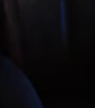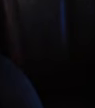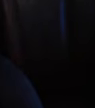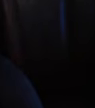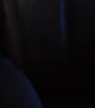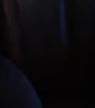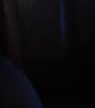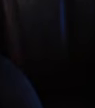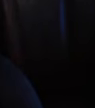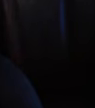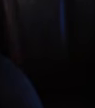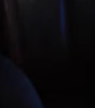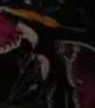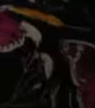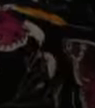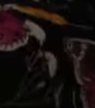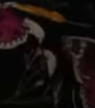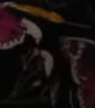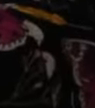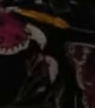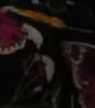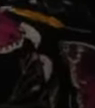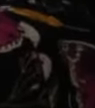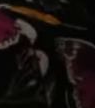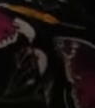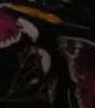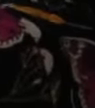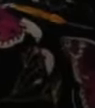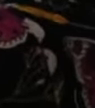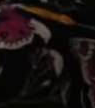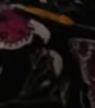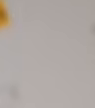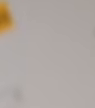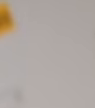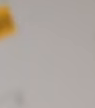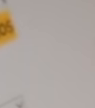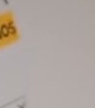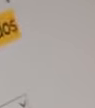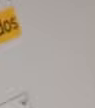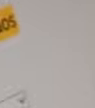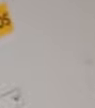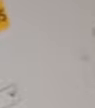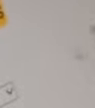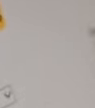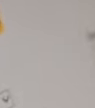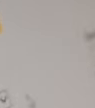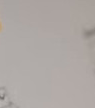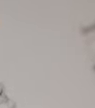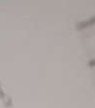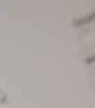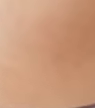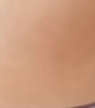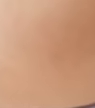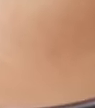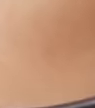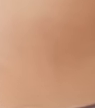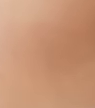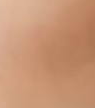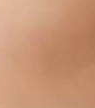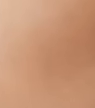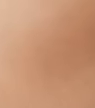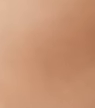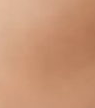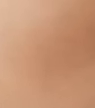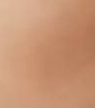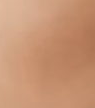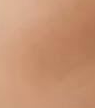agobio, mal humor o insomnio. Por esta razón, la Gobernación de Risaralda pone a tu disposición la línea de la confianza. Con el teléfono